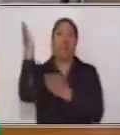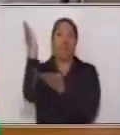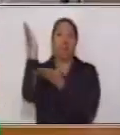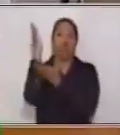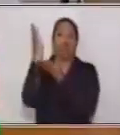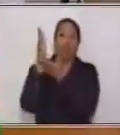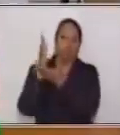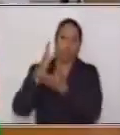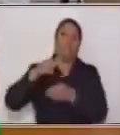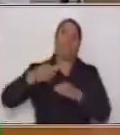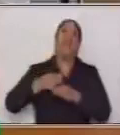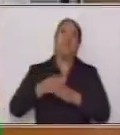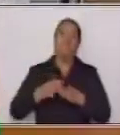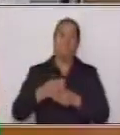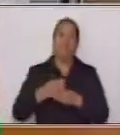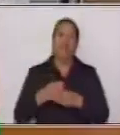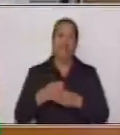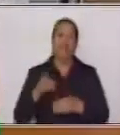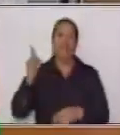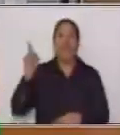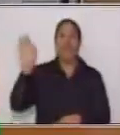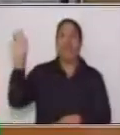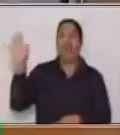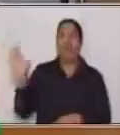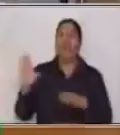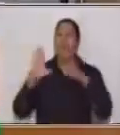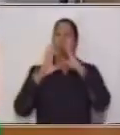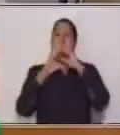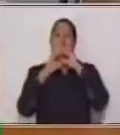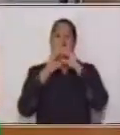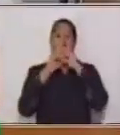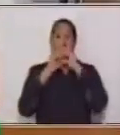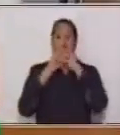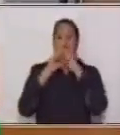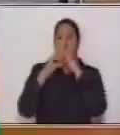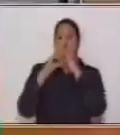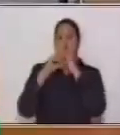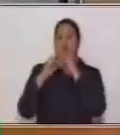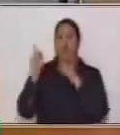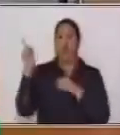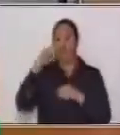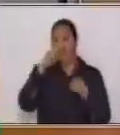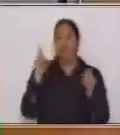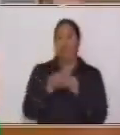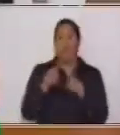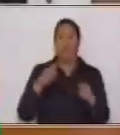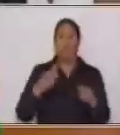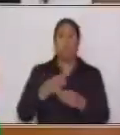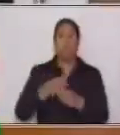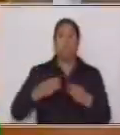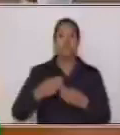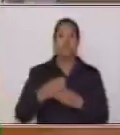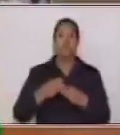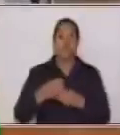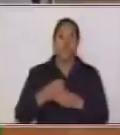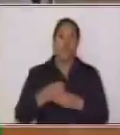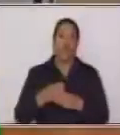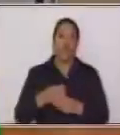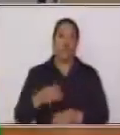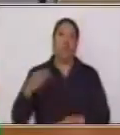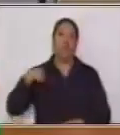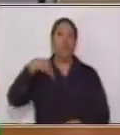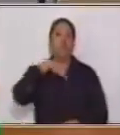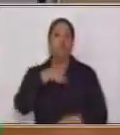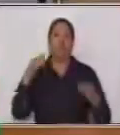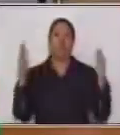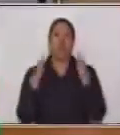este instrumento, que es una flauta, que también está elaborado de madera. Y en nuestra casa, para organizar de